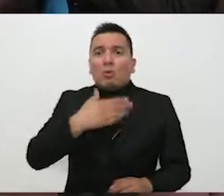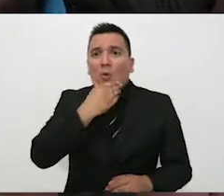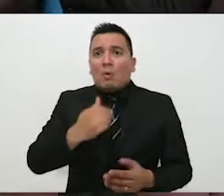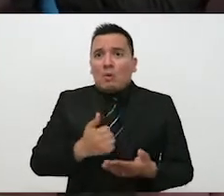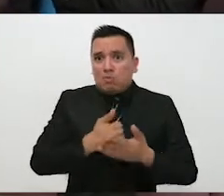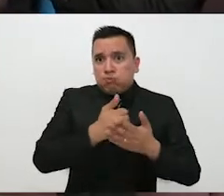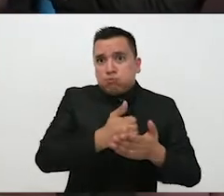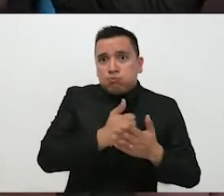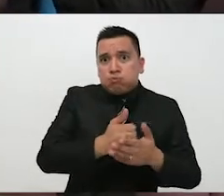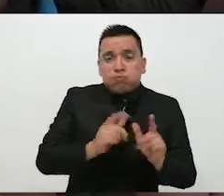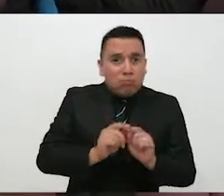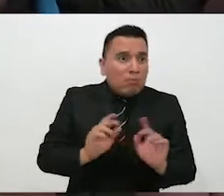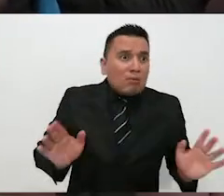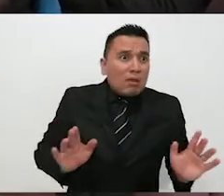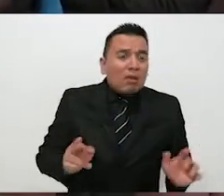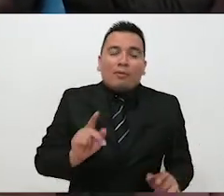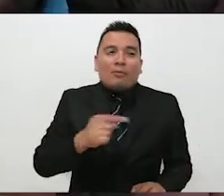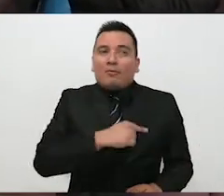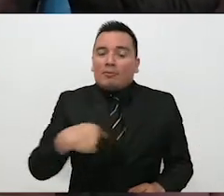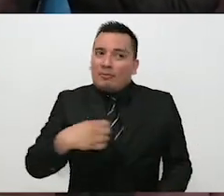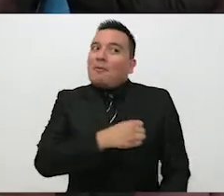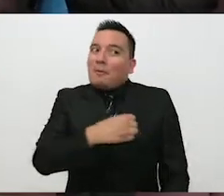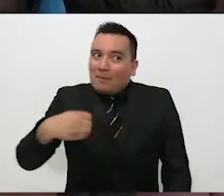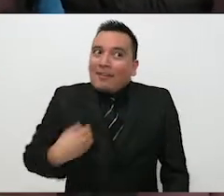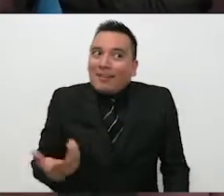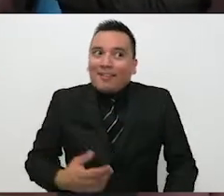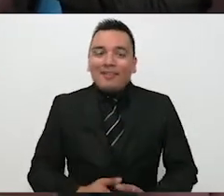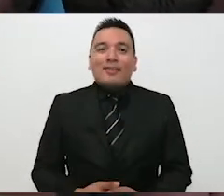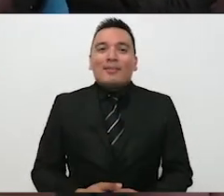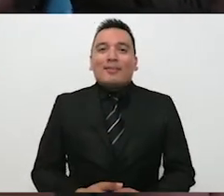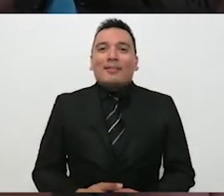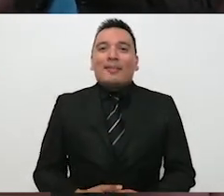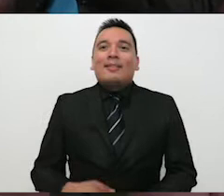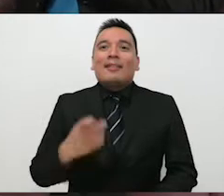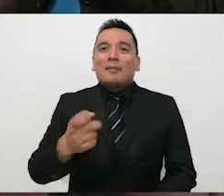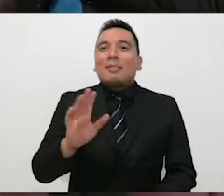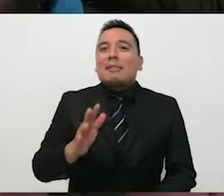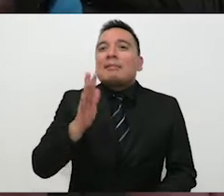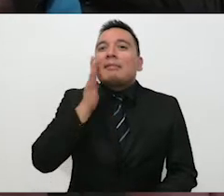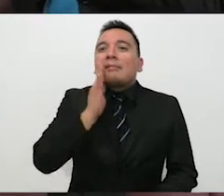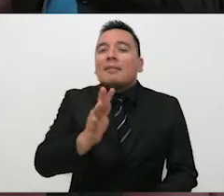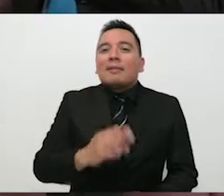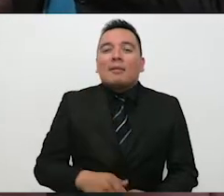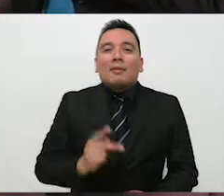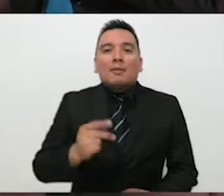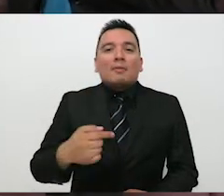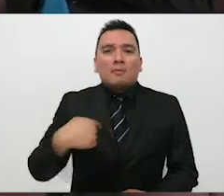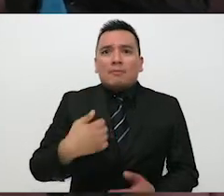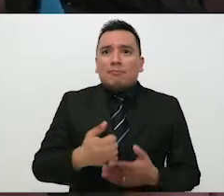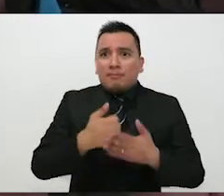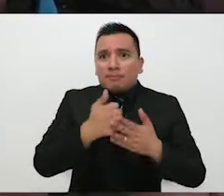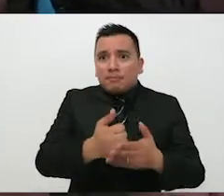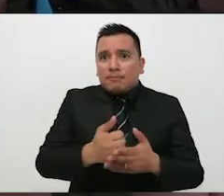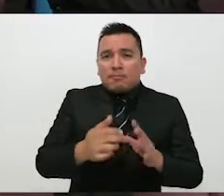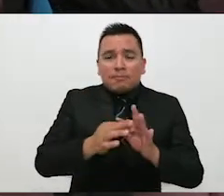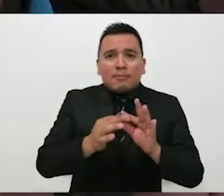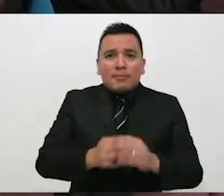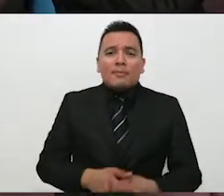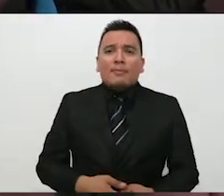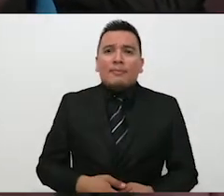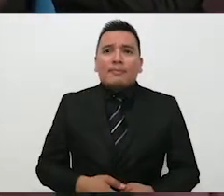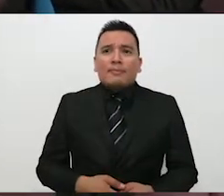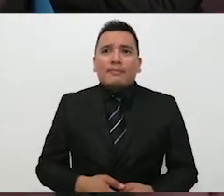es tu obligación. Así es. Y todo ese tipo, es un pequeño detalle que me sirve para ejemplificar y poder clarificar